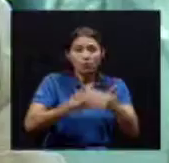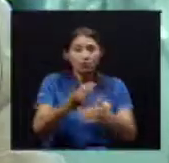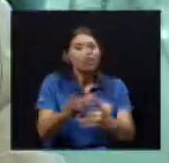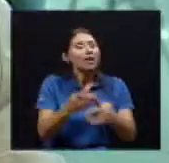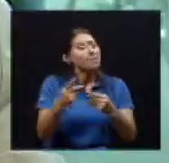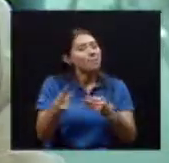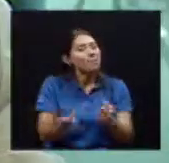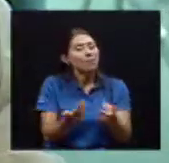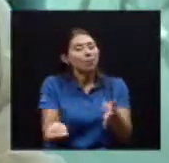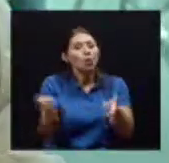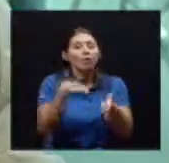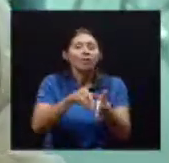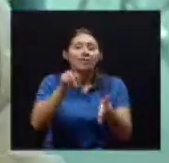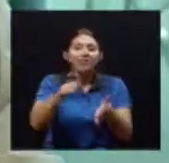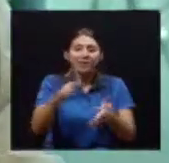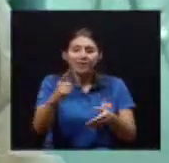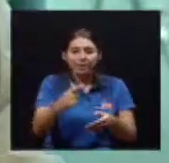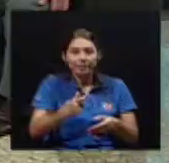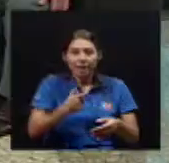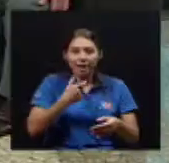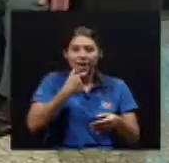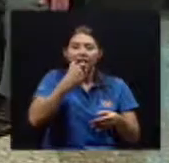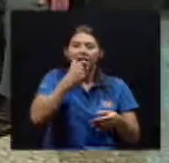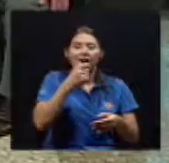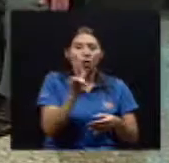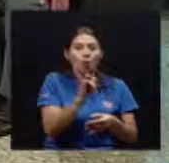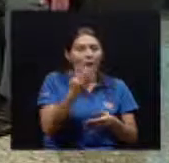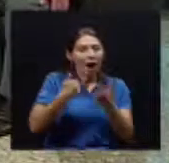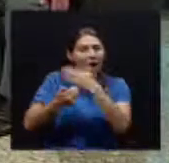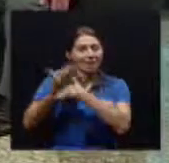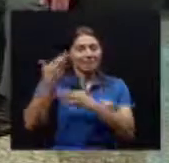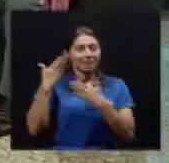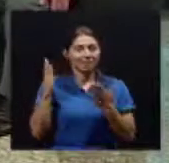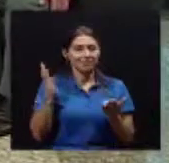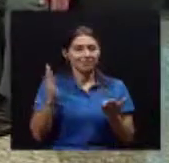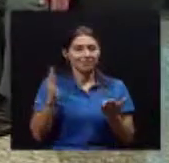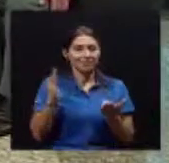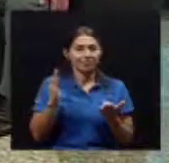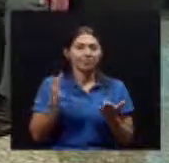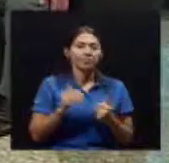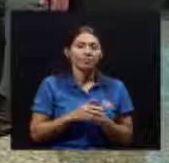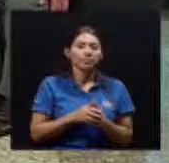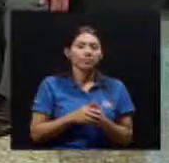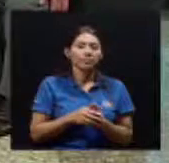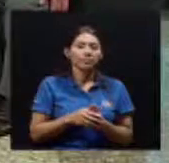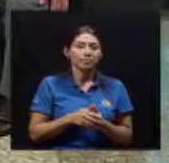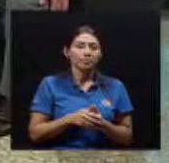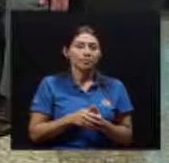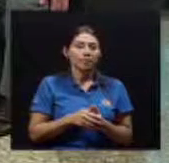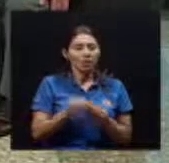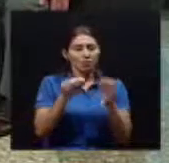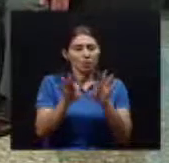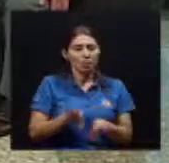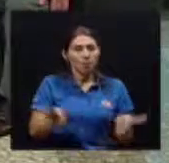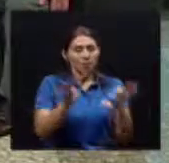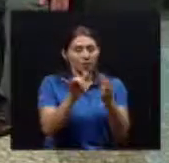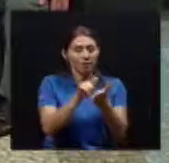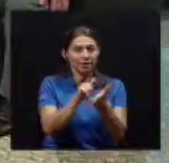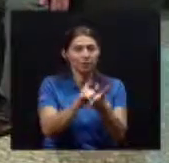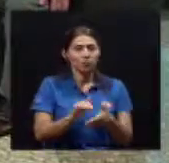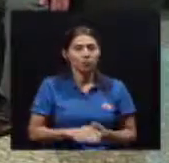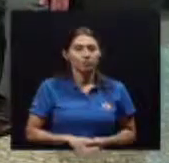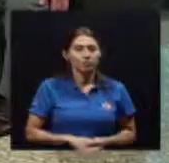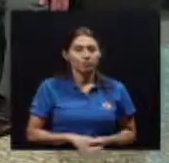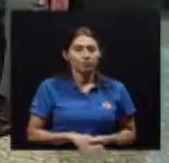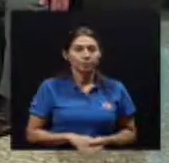importante eso Eso es importante Entonces yo creo que Para recordarle a la familia Que por ningún motivo Se debe retirarse la